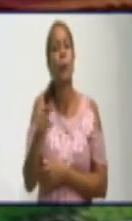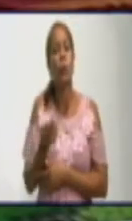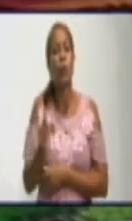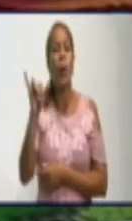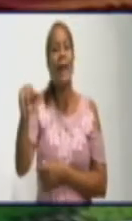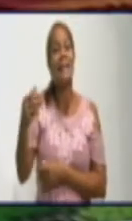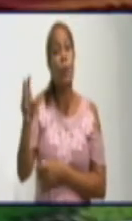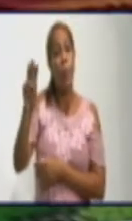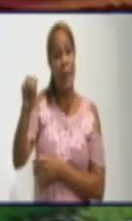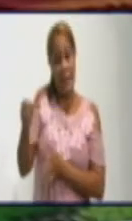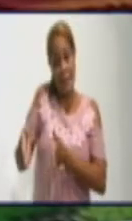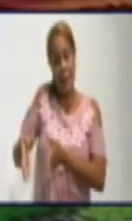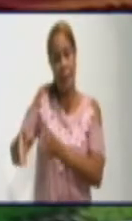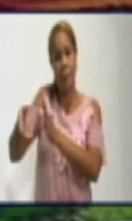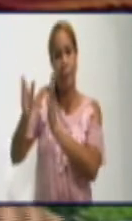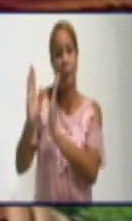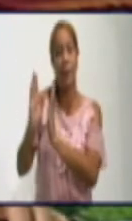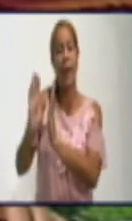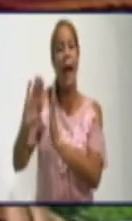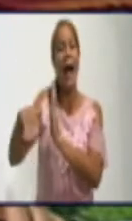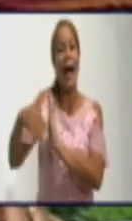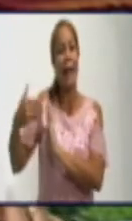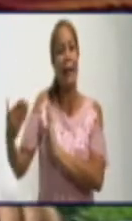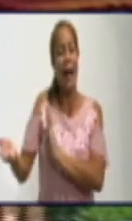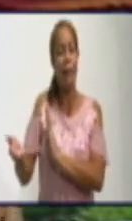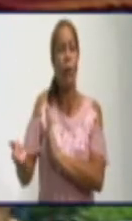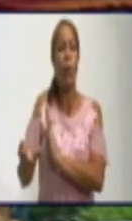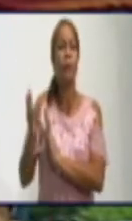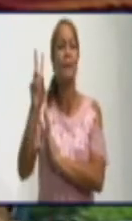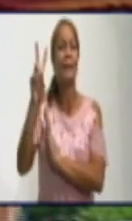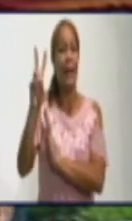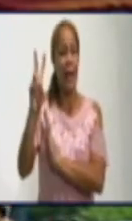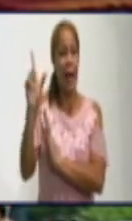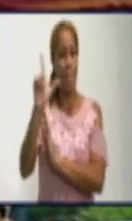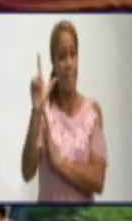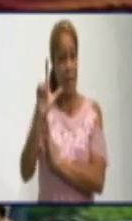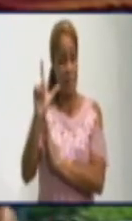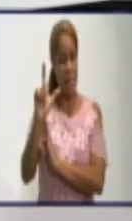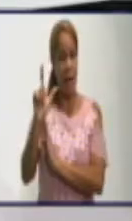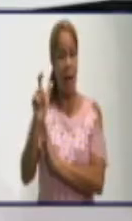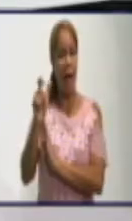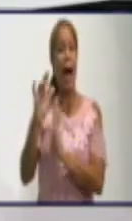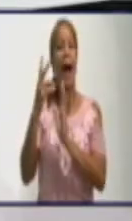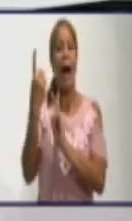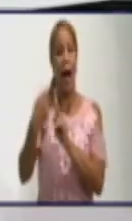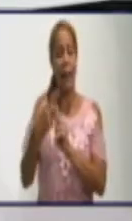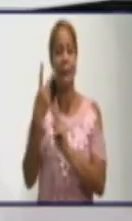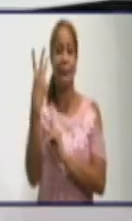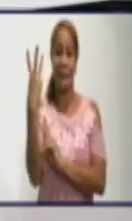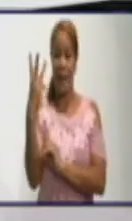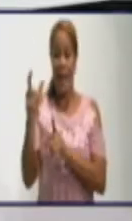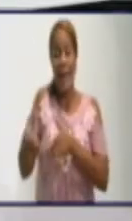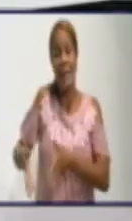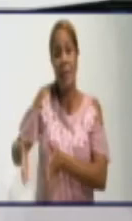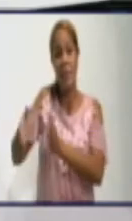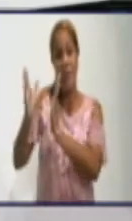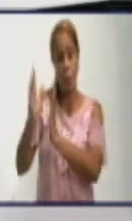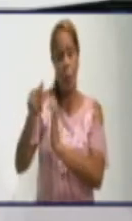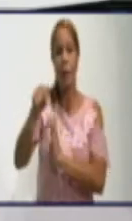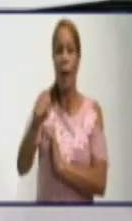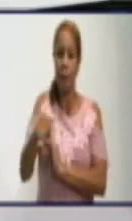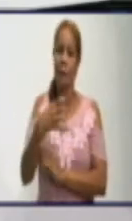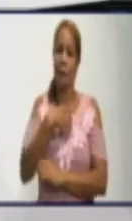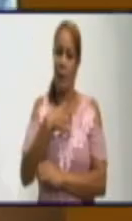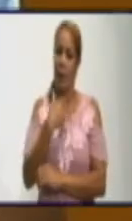Salidero, en el organopónico al lado de la vía ferroviaria, hay tres edificios que están afectados, ¿qué respuesta hay para ellos? Nosotros